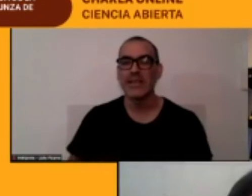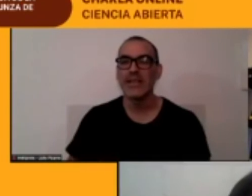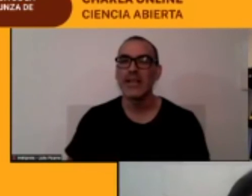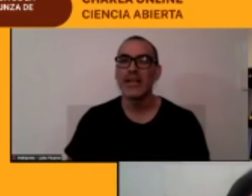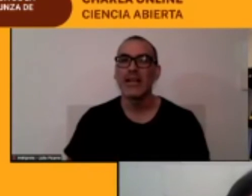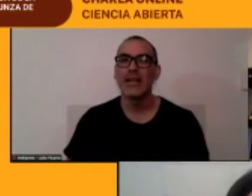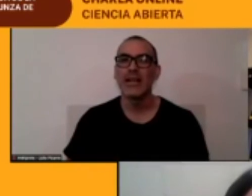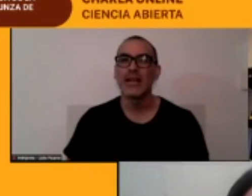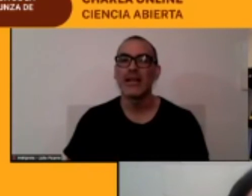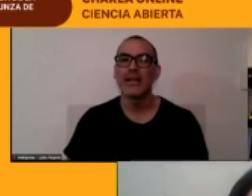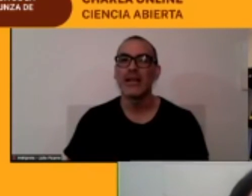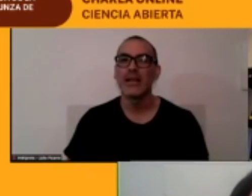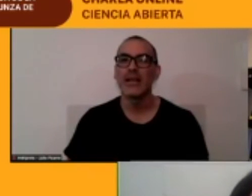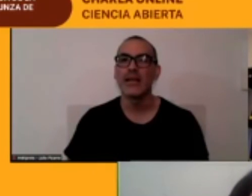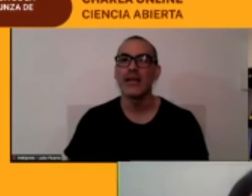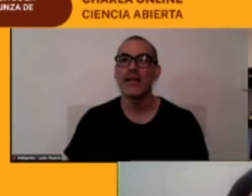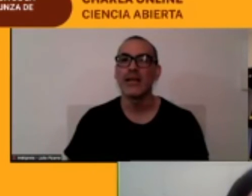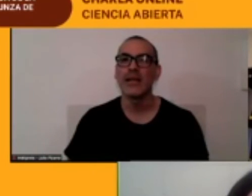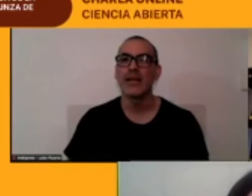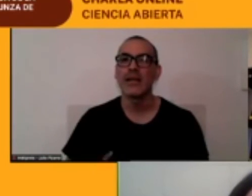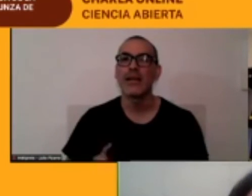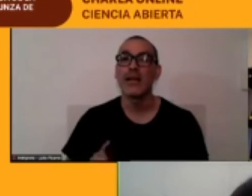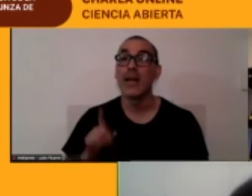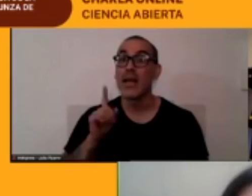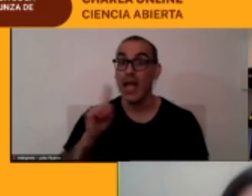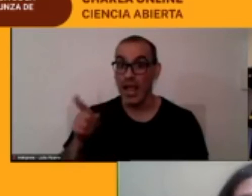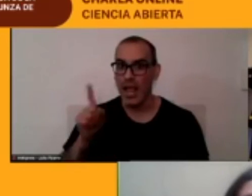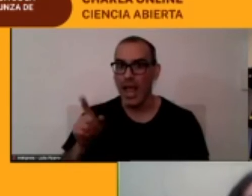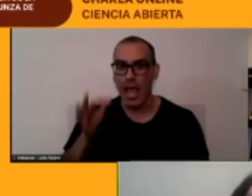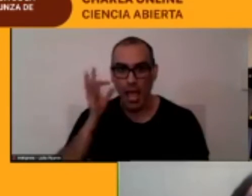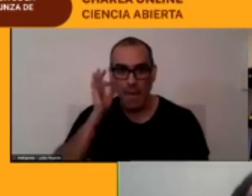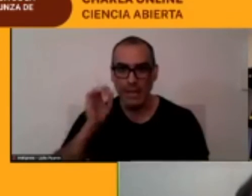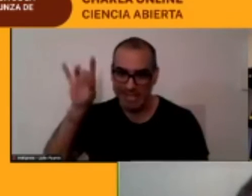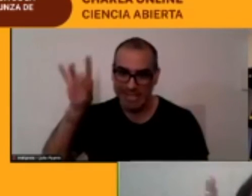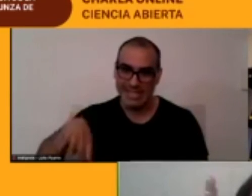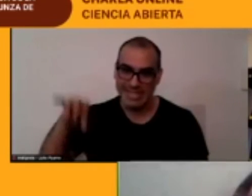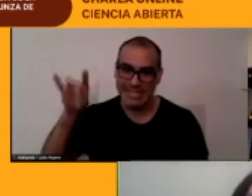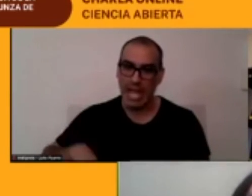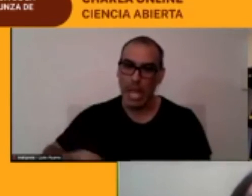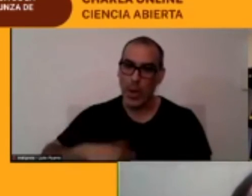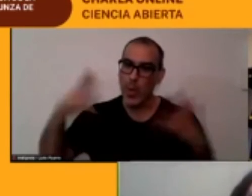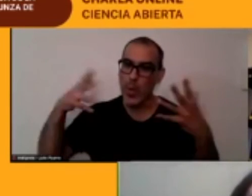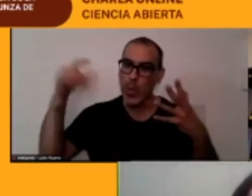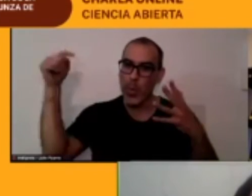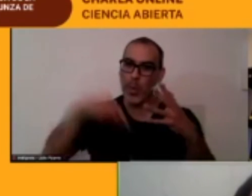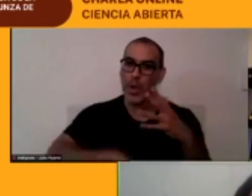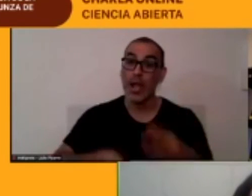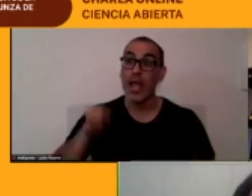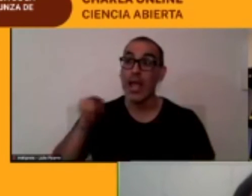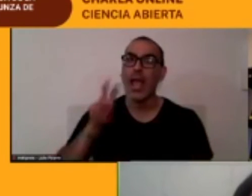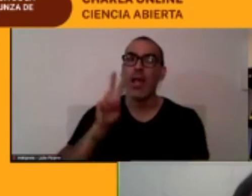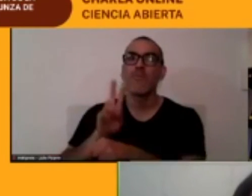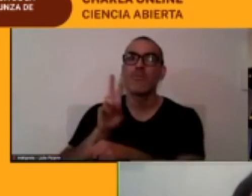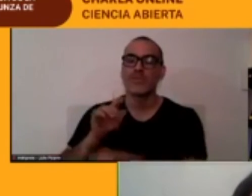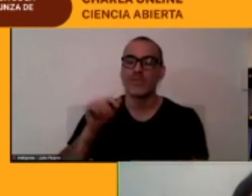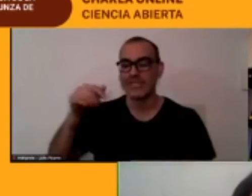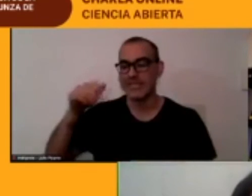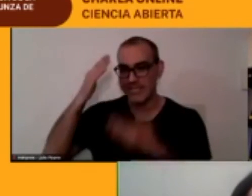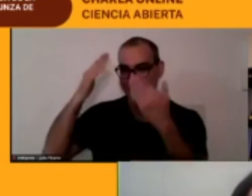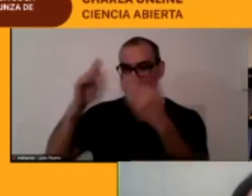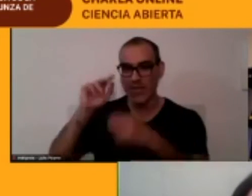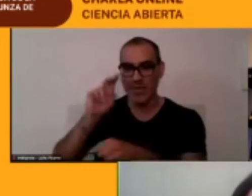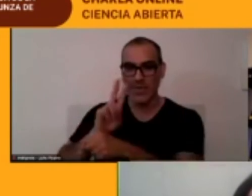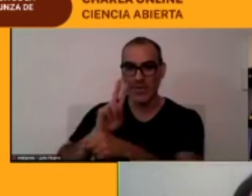ella sabe muchísimo de eso ella saludos profe Ana María ella sabe